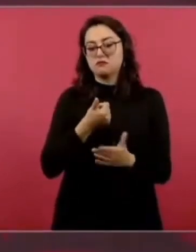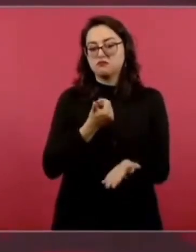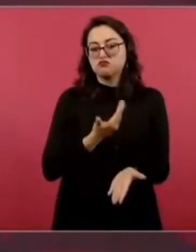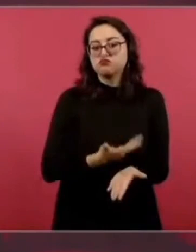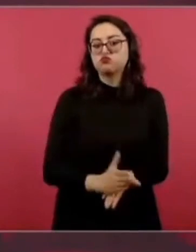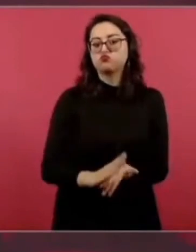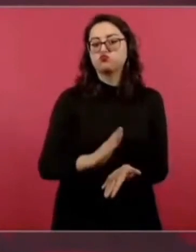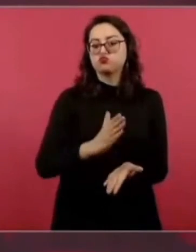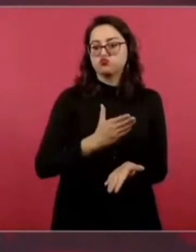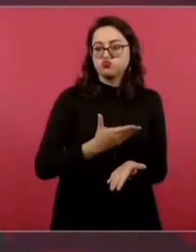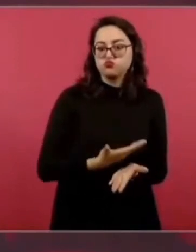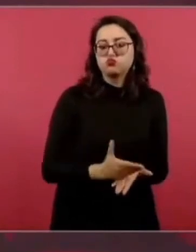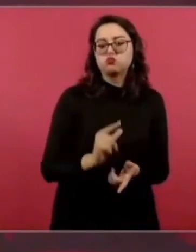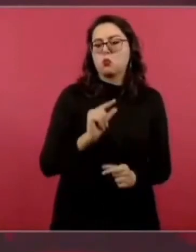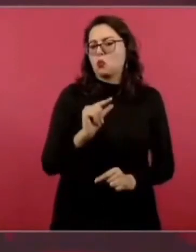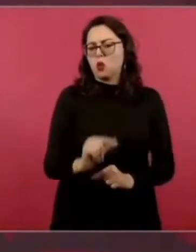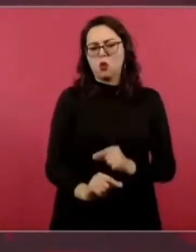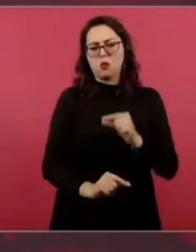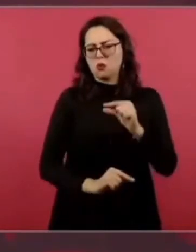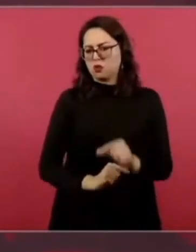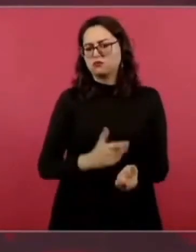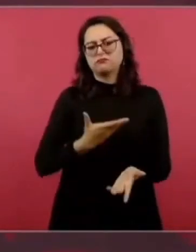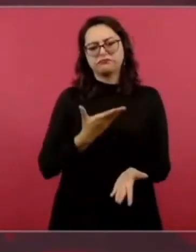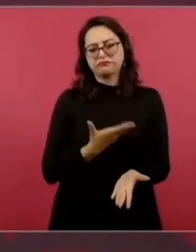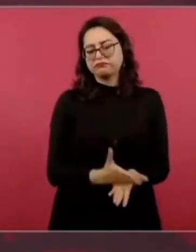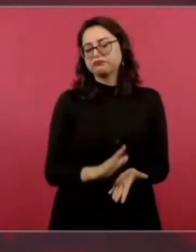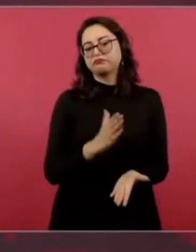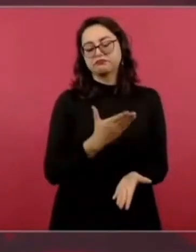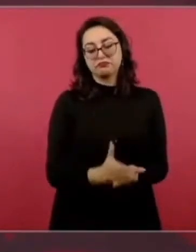para que los nuevos dueños